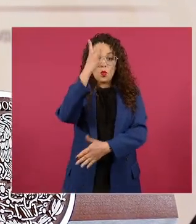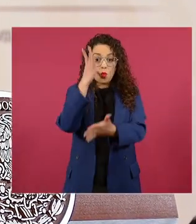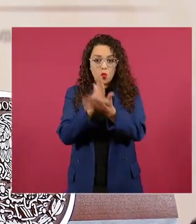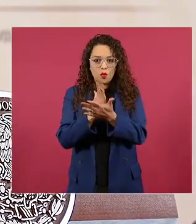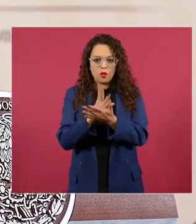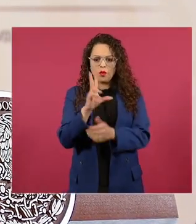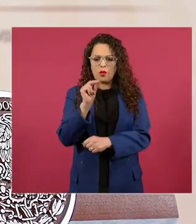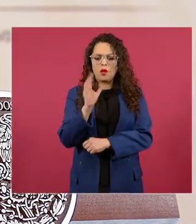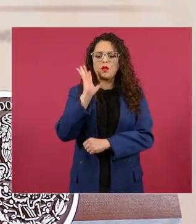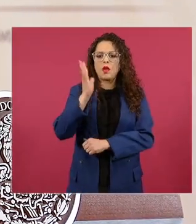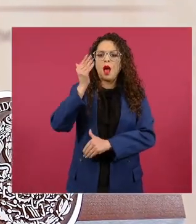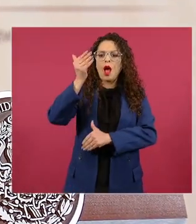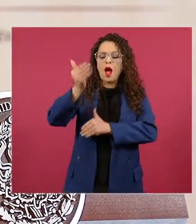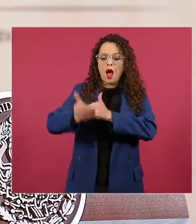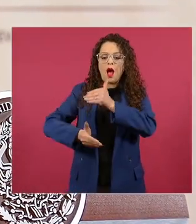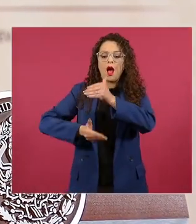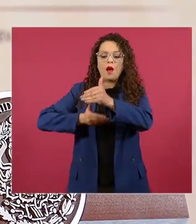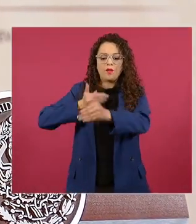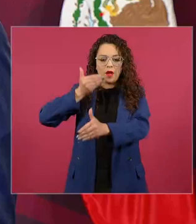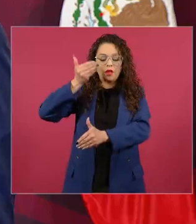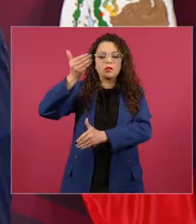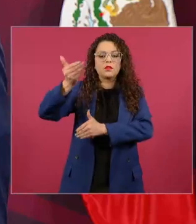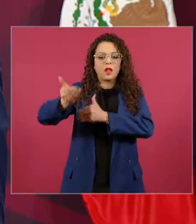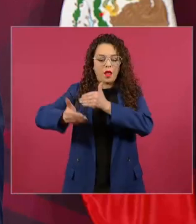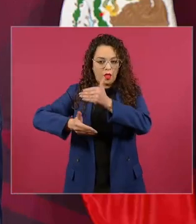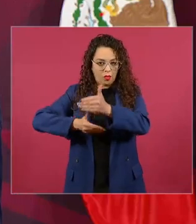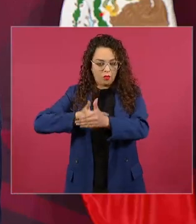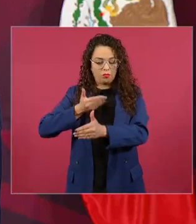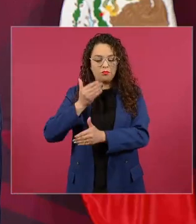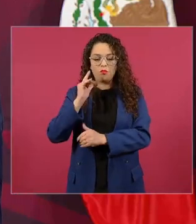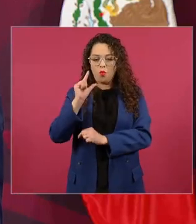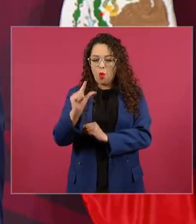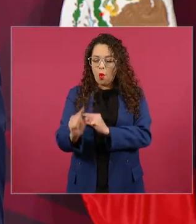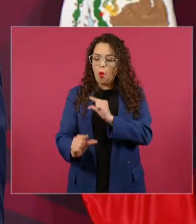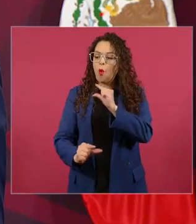ya hemos avanzado y